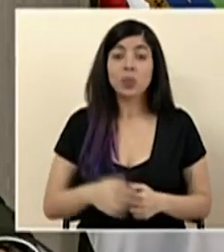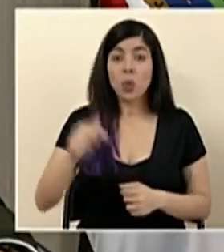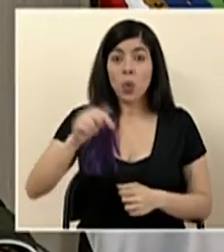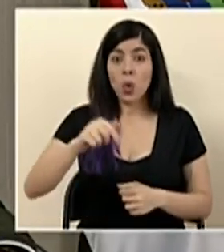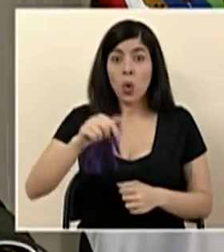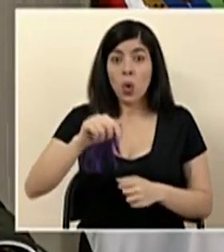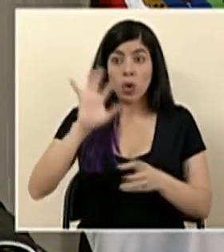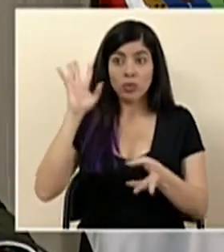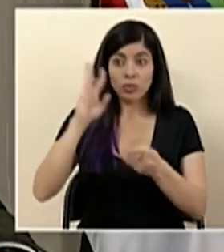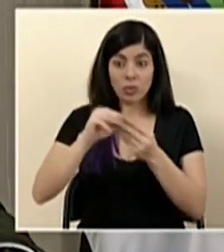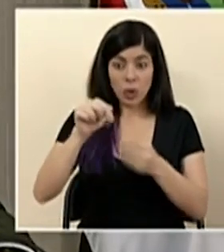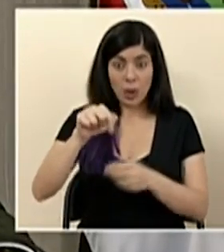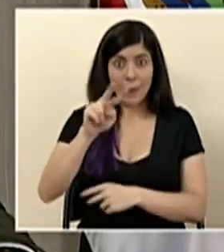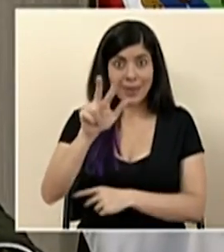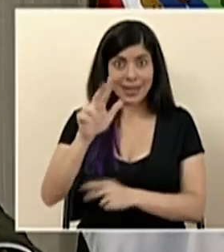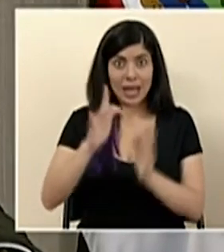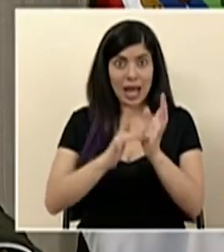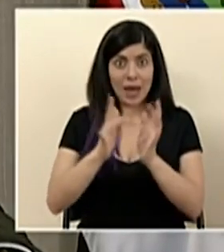Gracias, señor